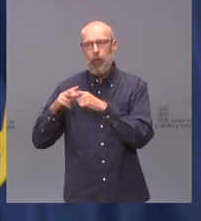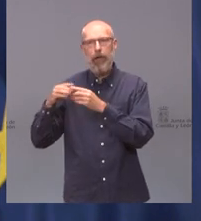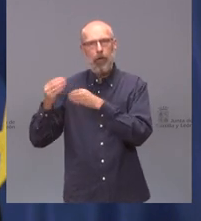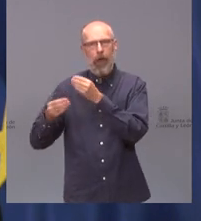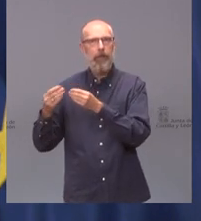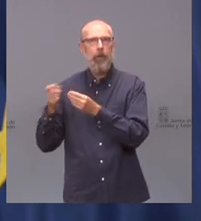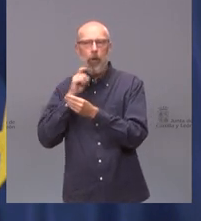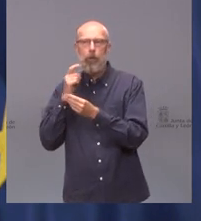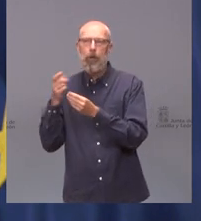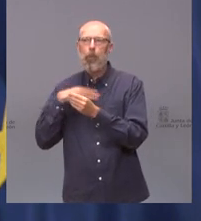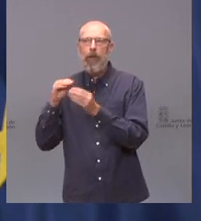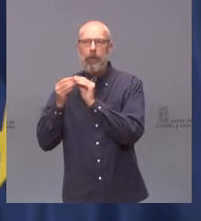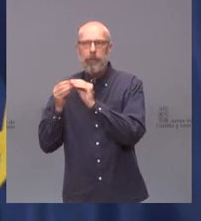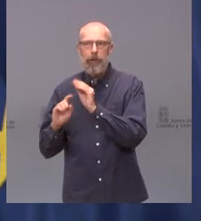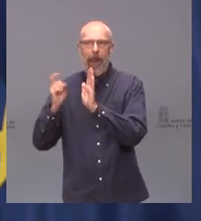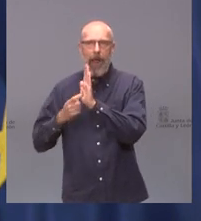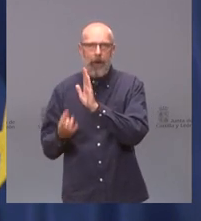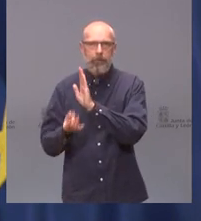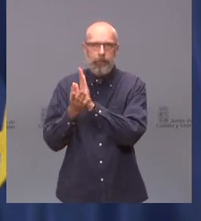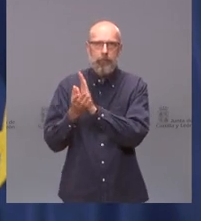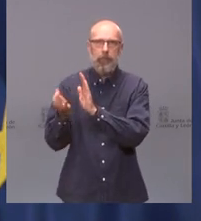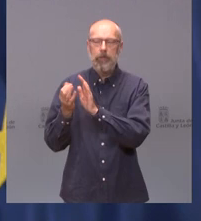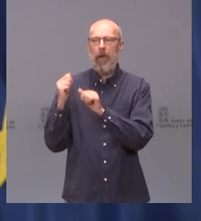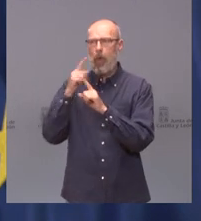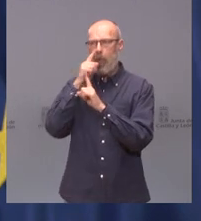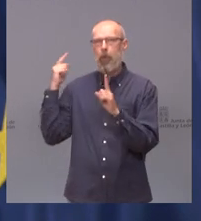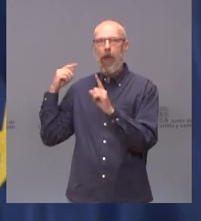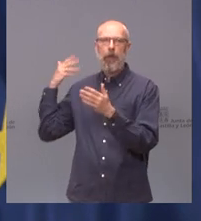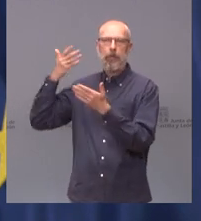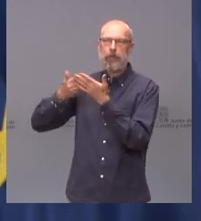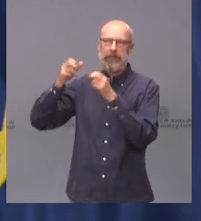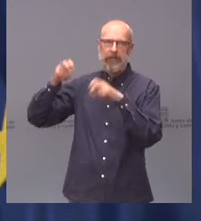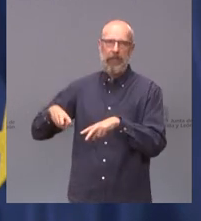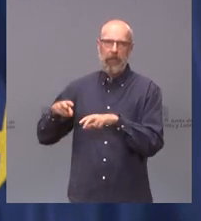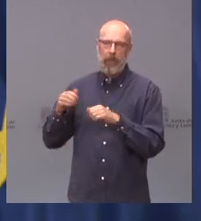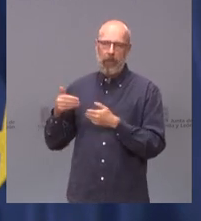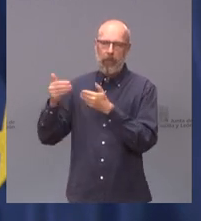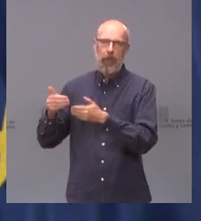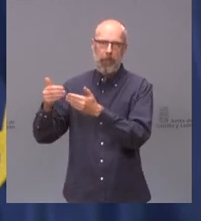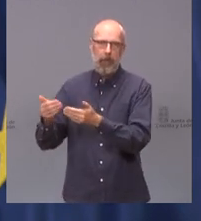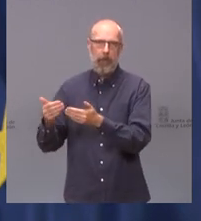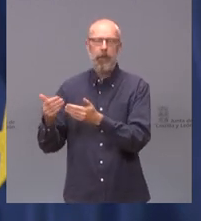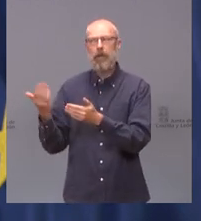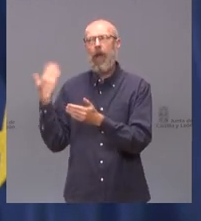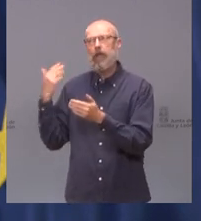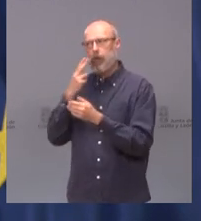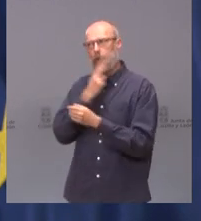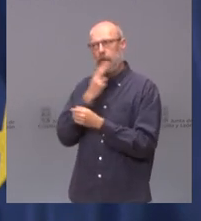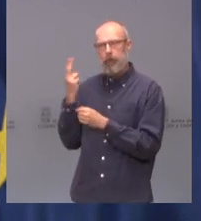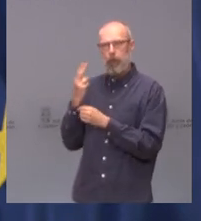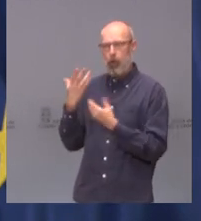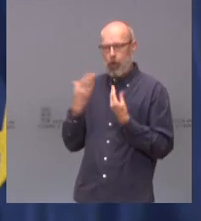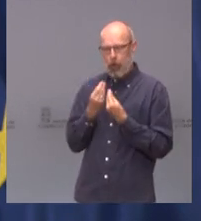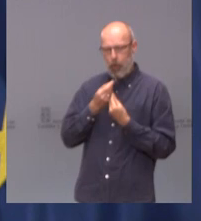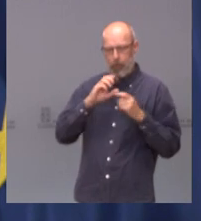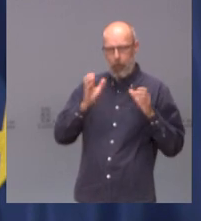o para legislar, que lleva un año sin legislar a pesar de que había acordado con mi partido,